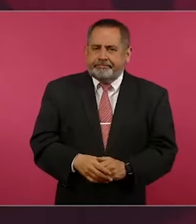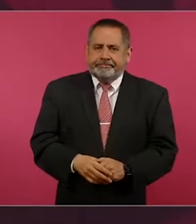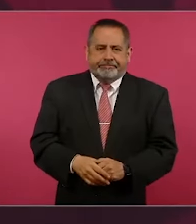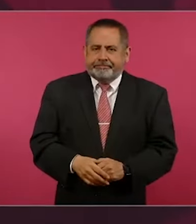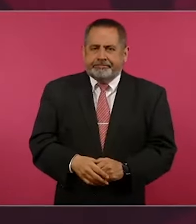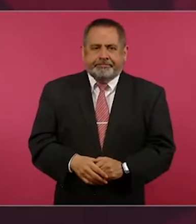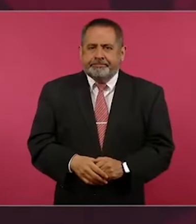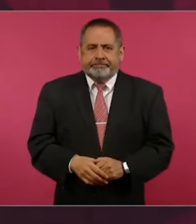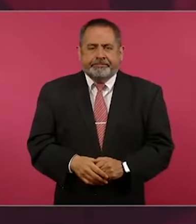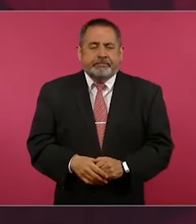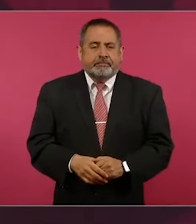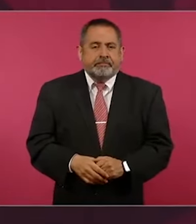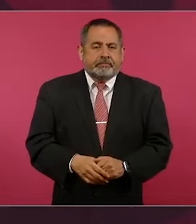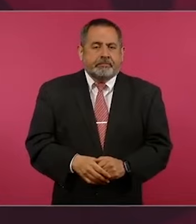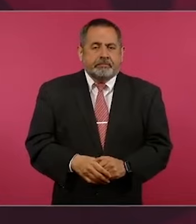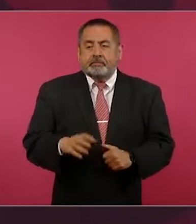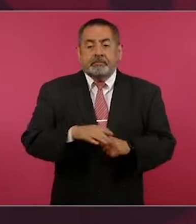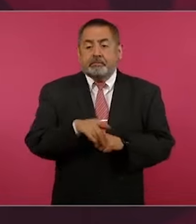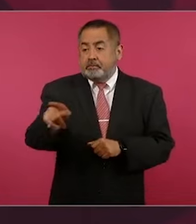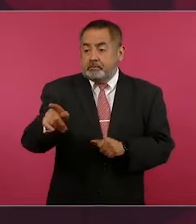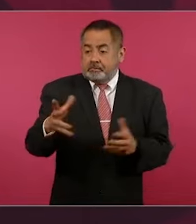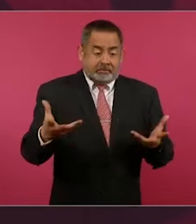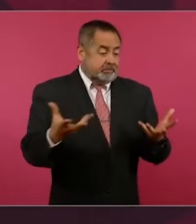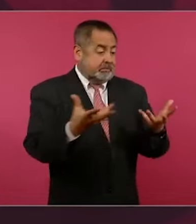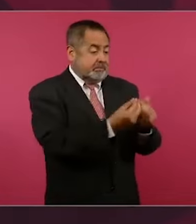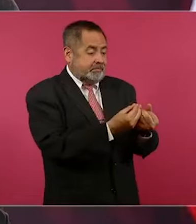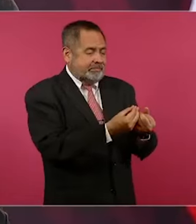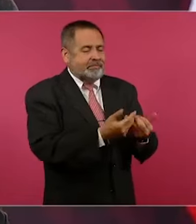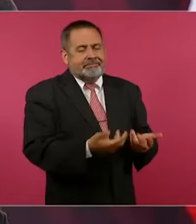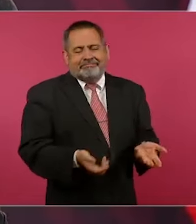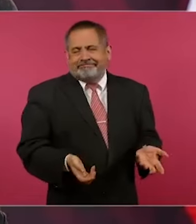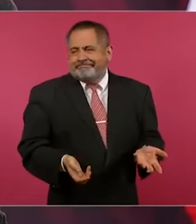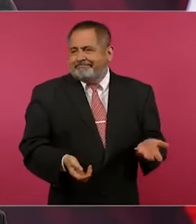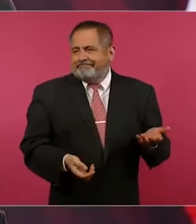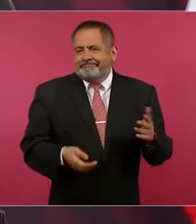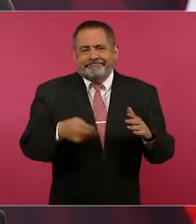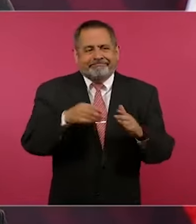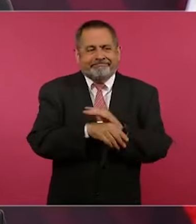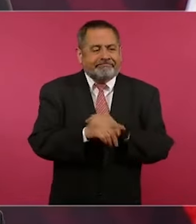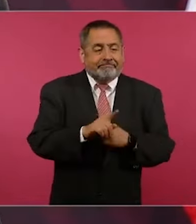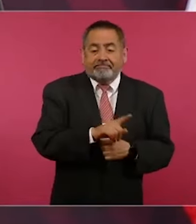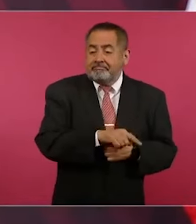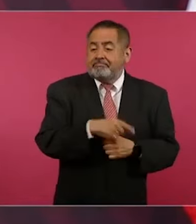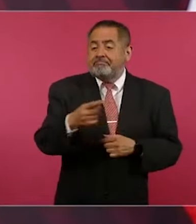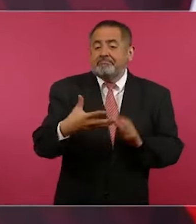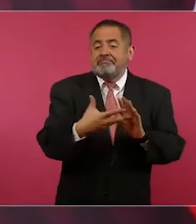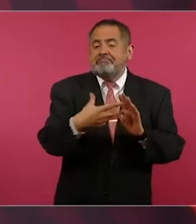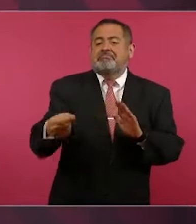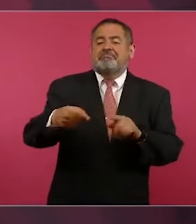eso les va a convertir